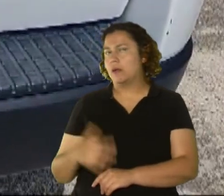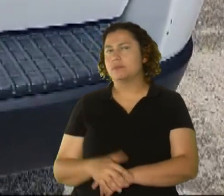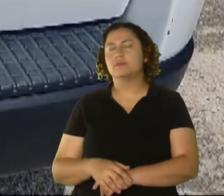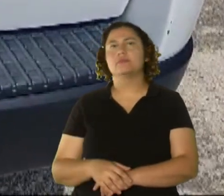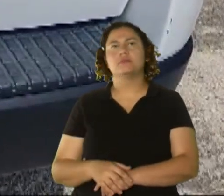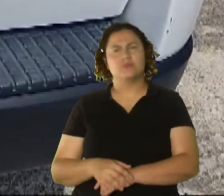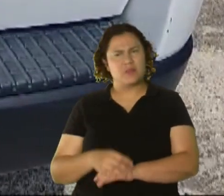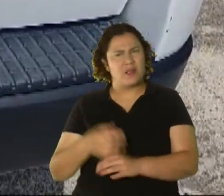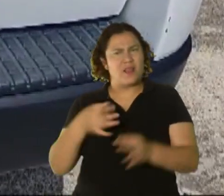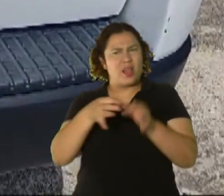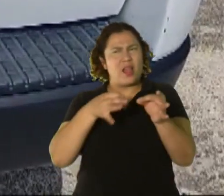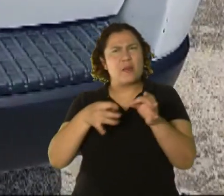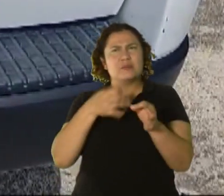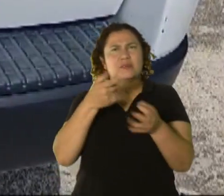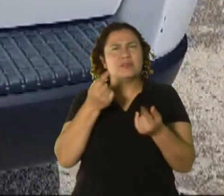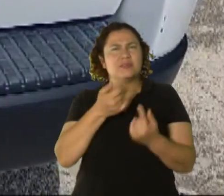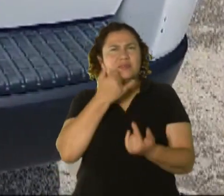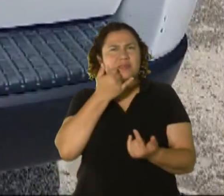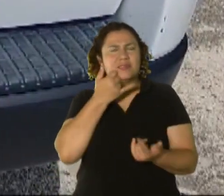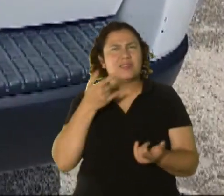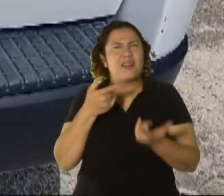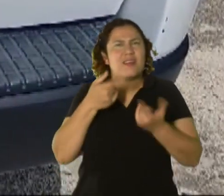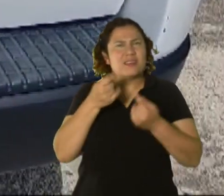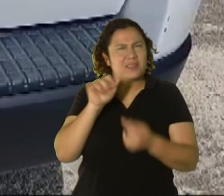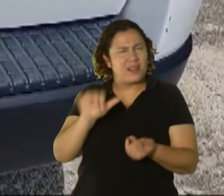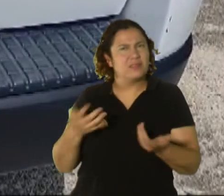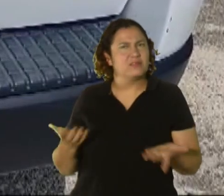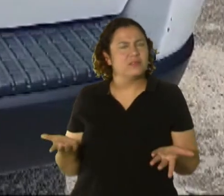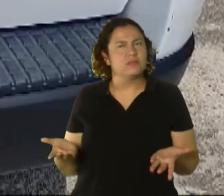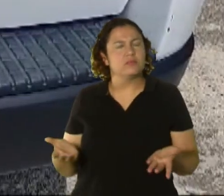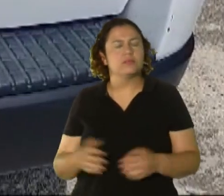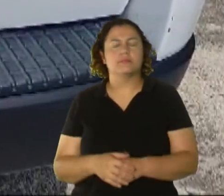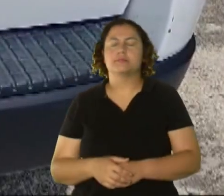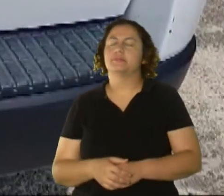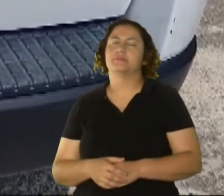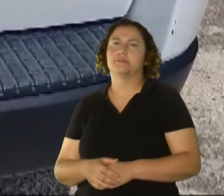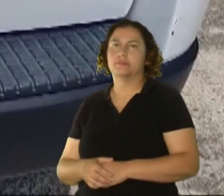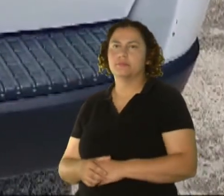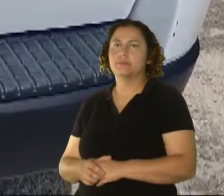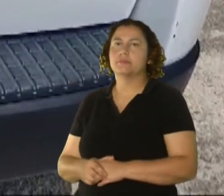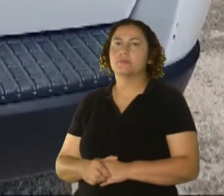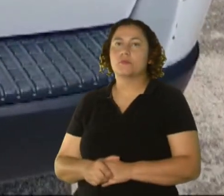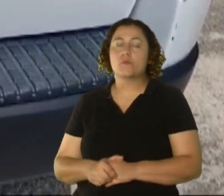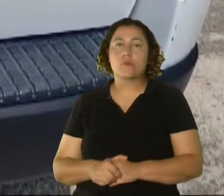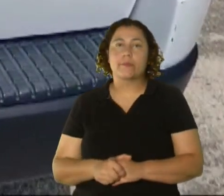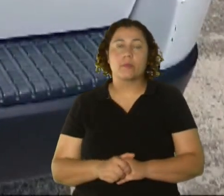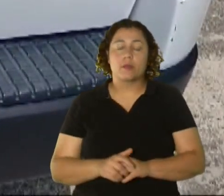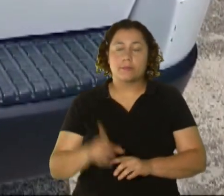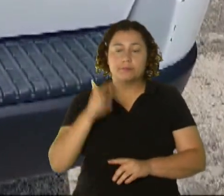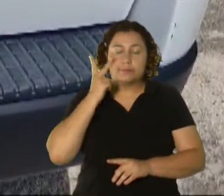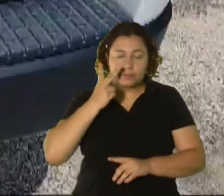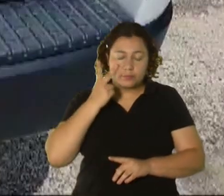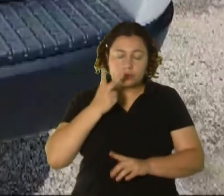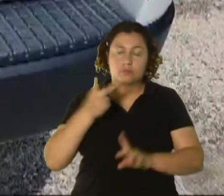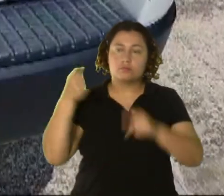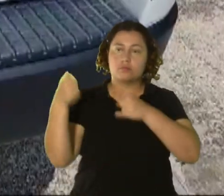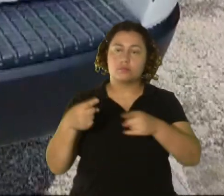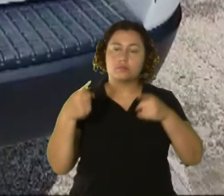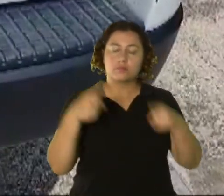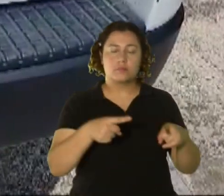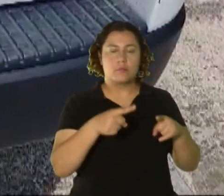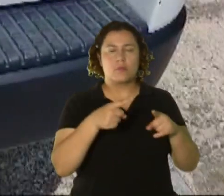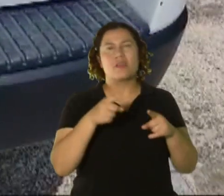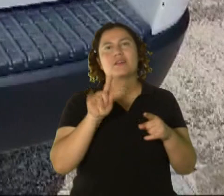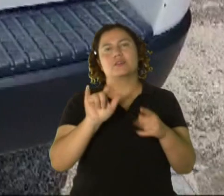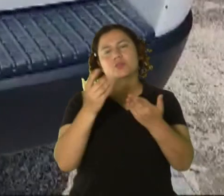Teniente, explíquenos qué está pasando con eso. ¿Qué es eso? Bueno, Miguel, está ocurriendo una nueva modalidad.